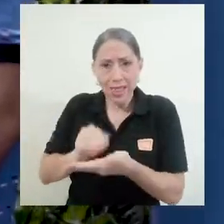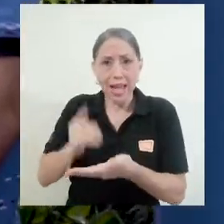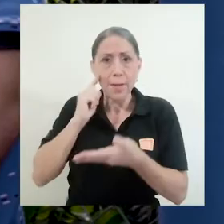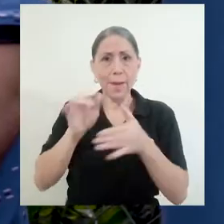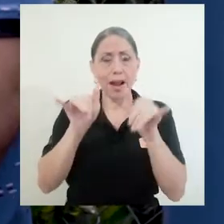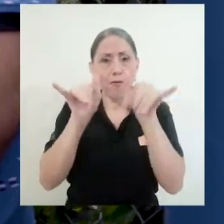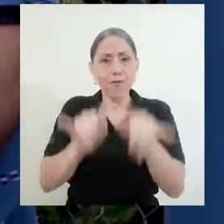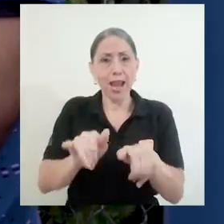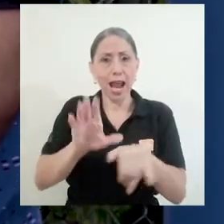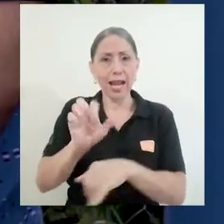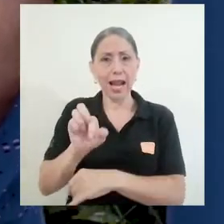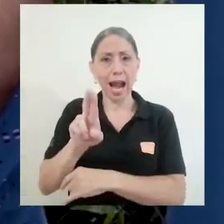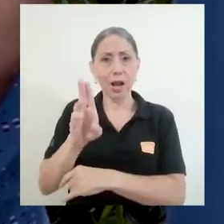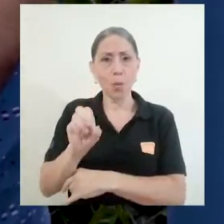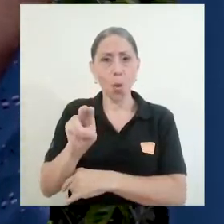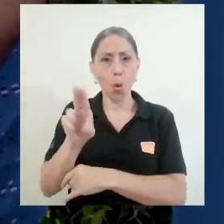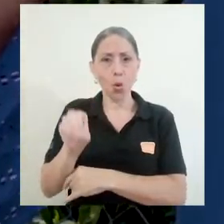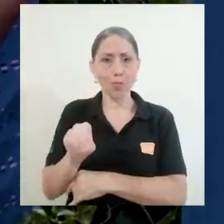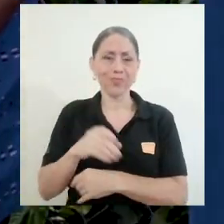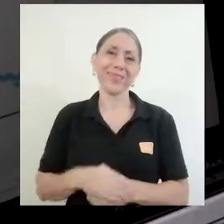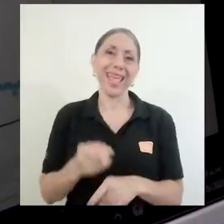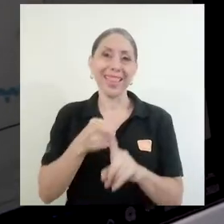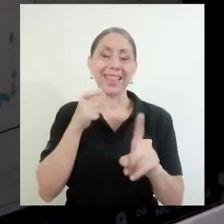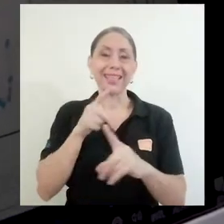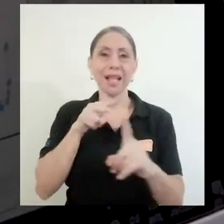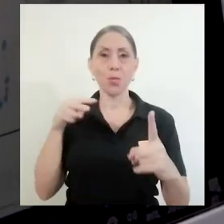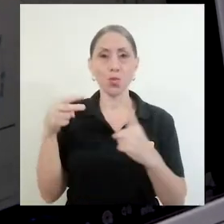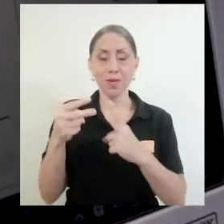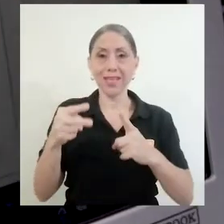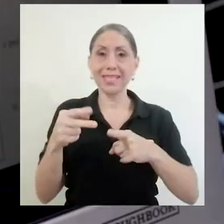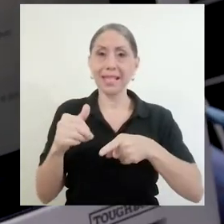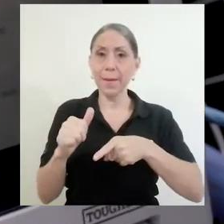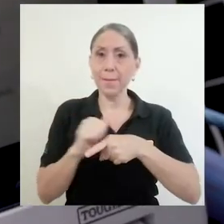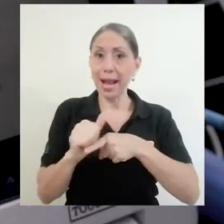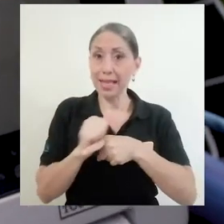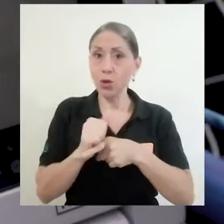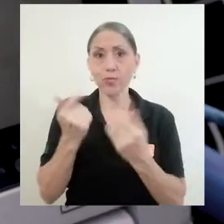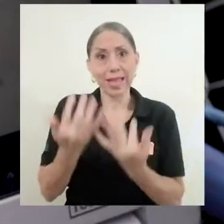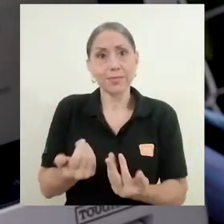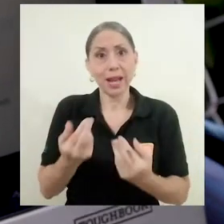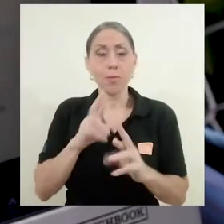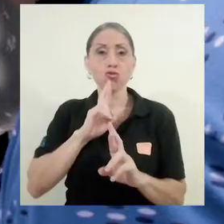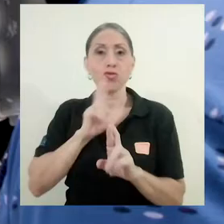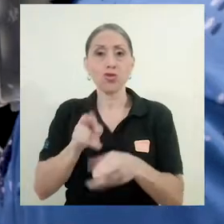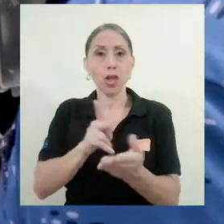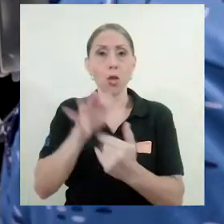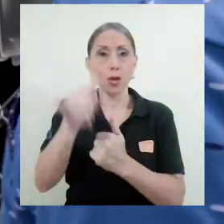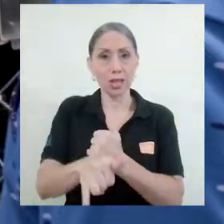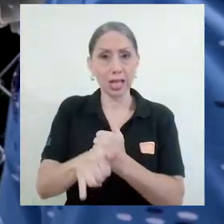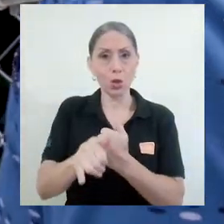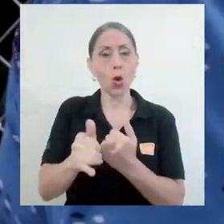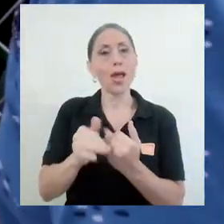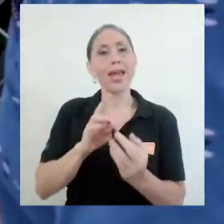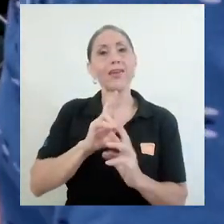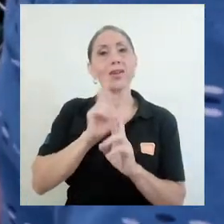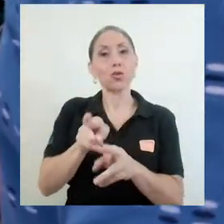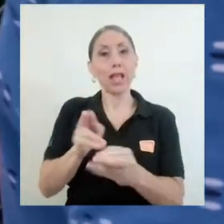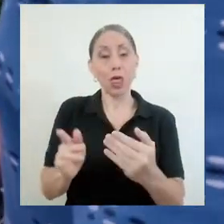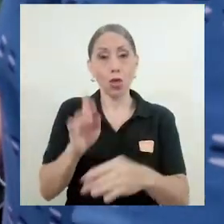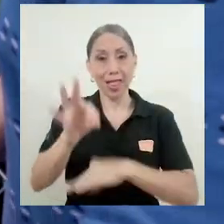desde el punto de vista práctico, esperamos como resultado del proyecto y del tipo de técnicas que estamos